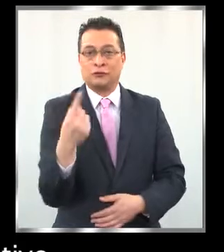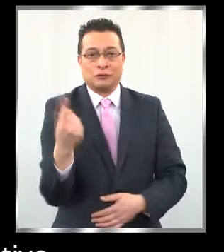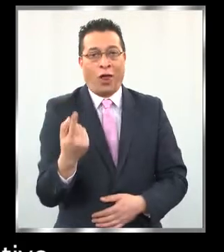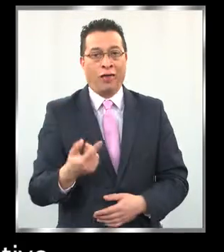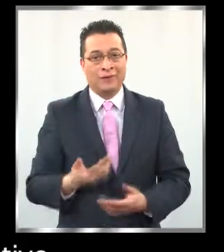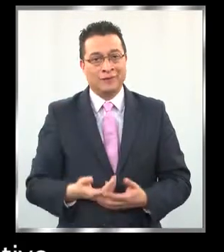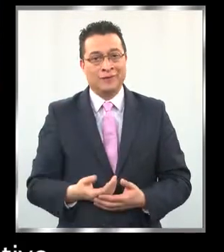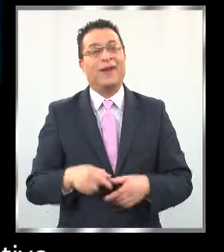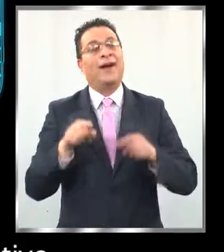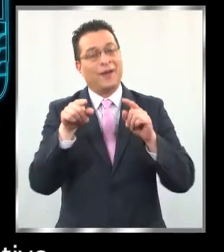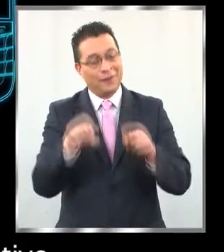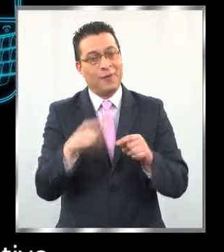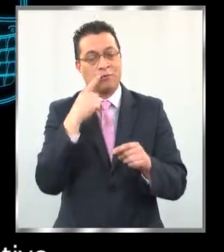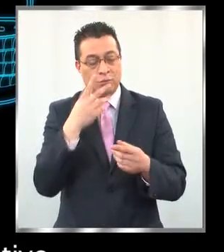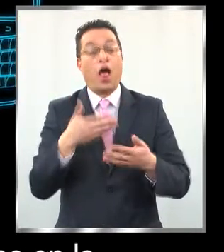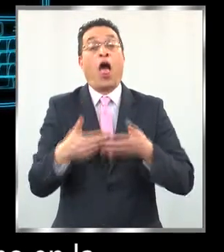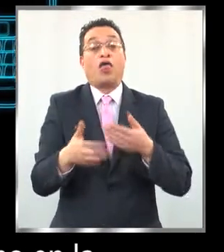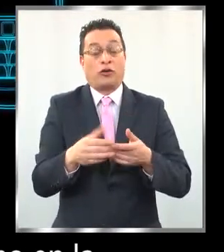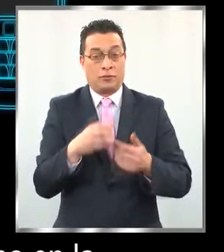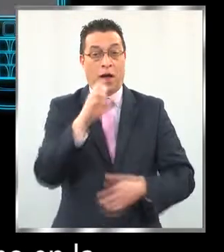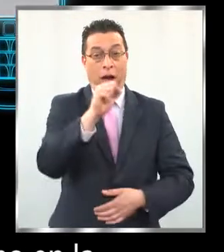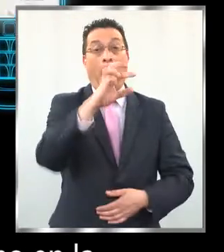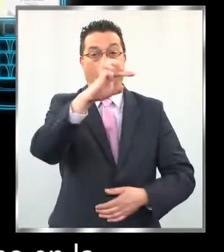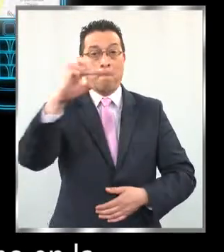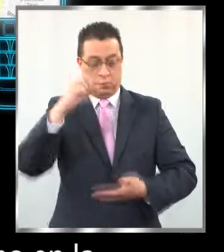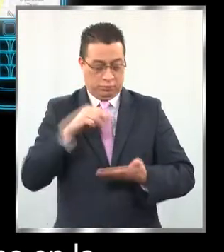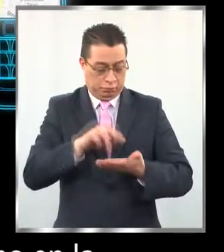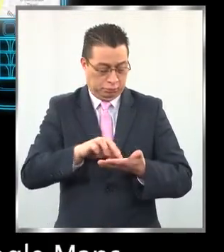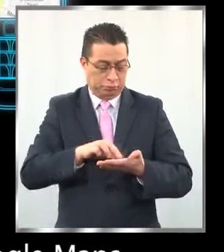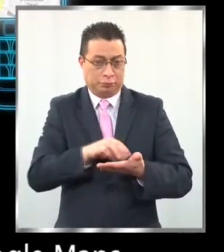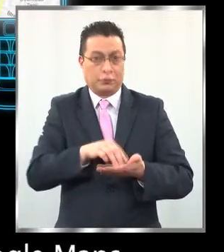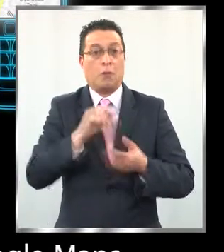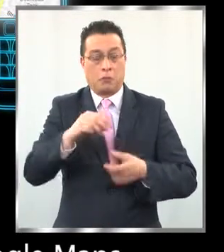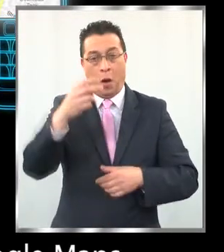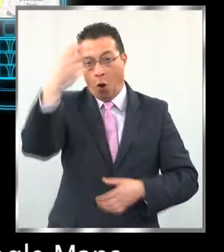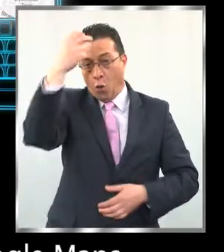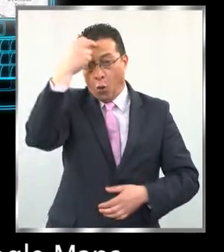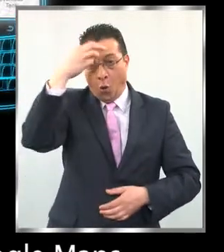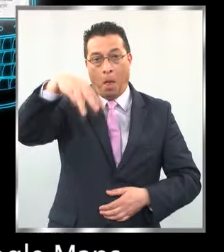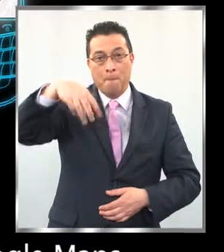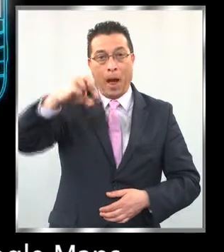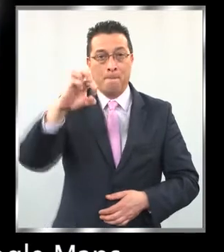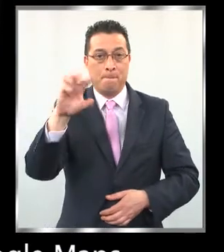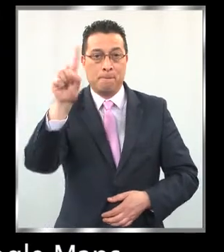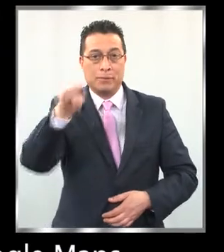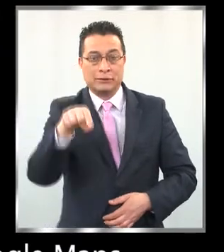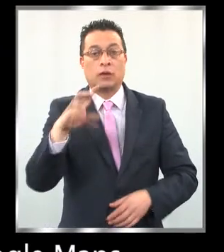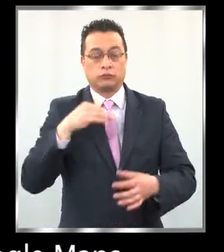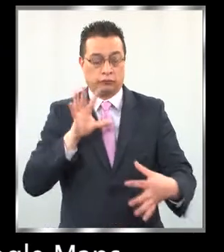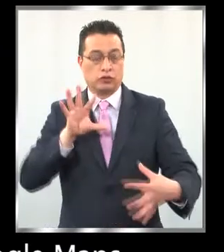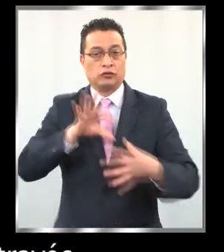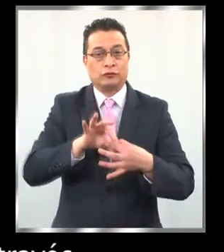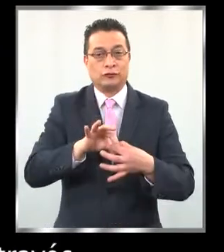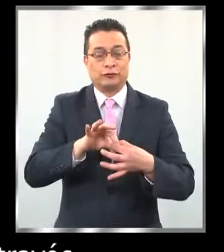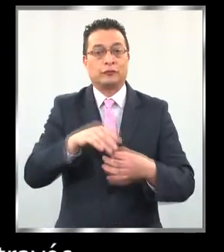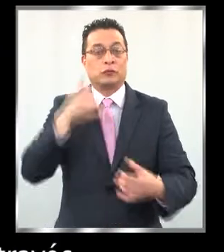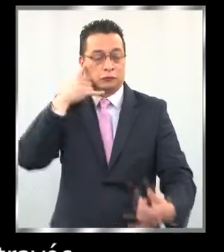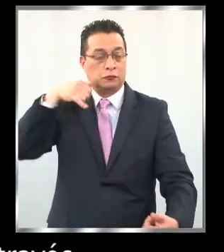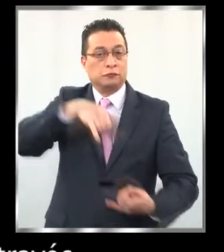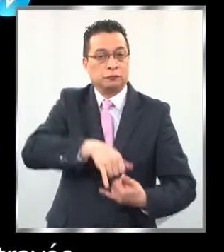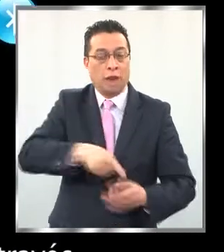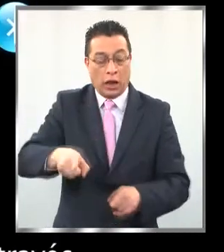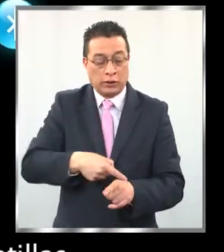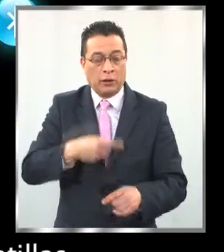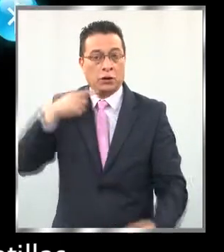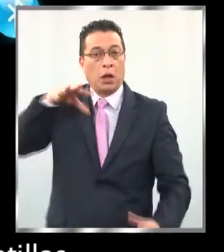te llevarán hasta tu objetivo. El usuario introduce su destino en la aplicación Lichal mediante Google Maps. La aplicación